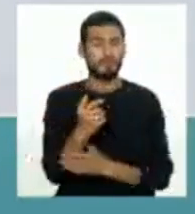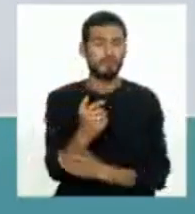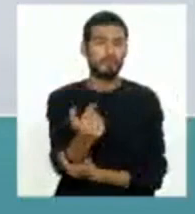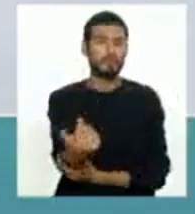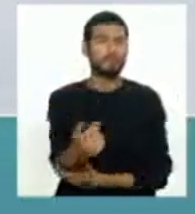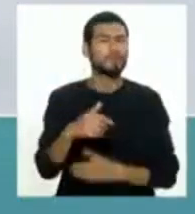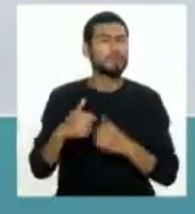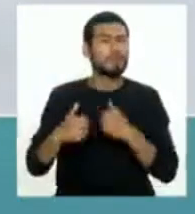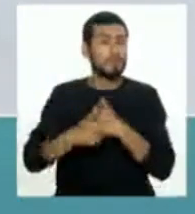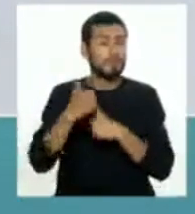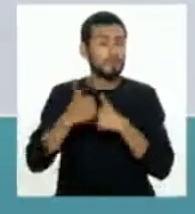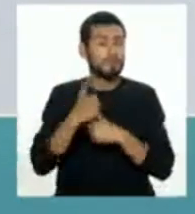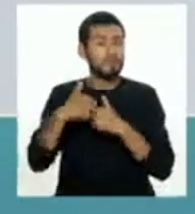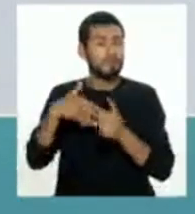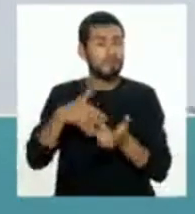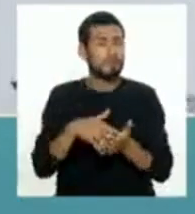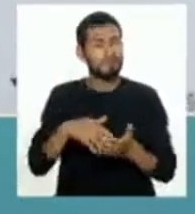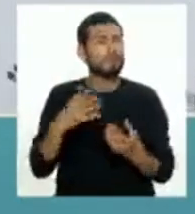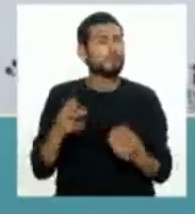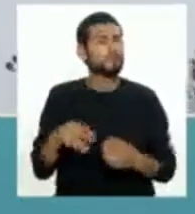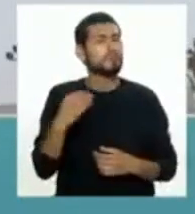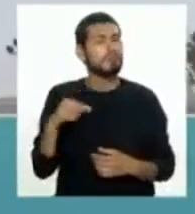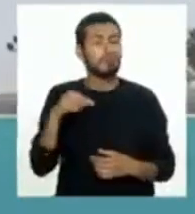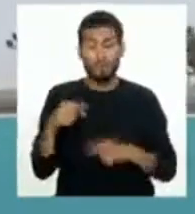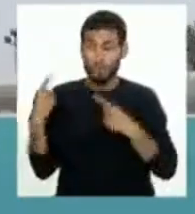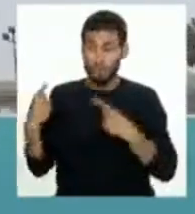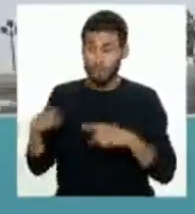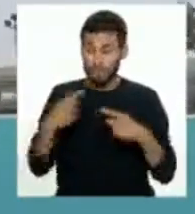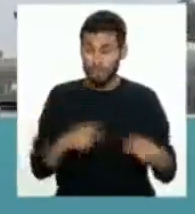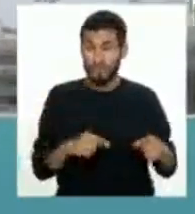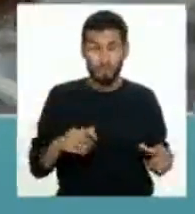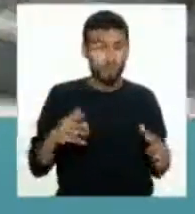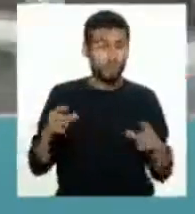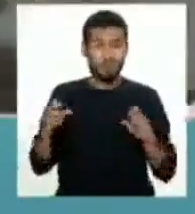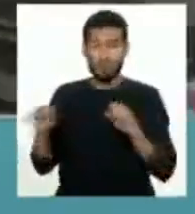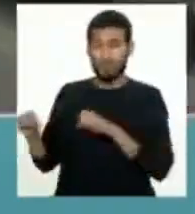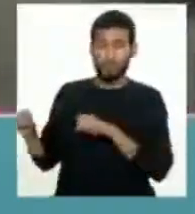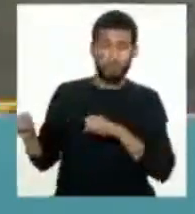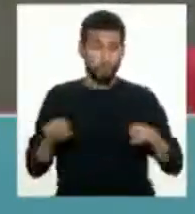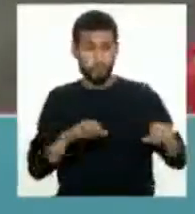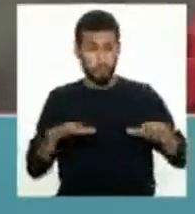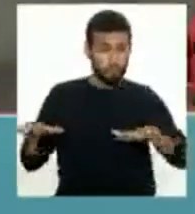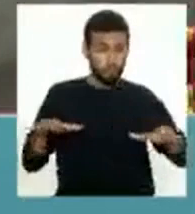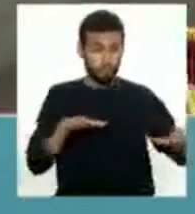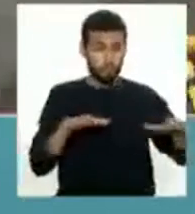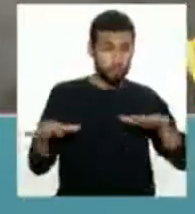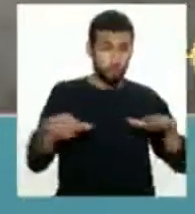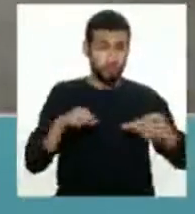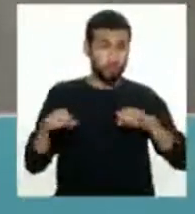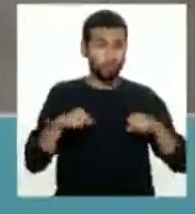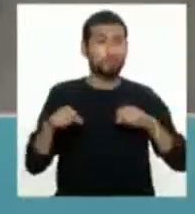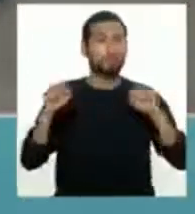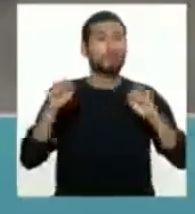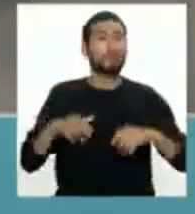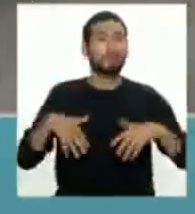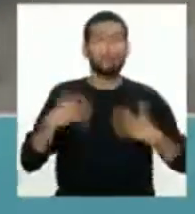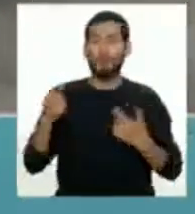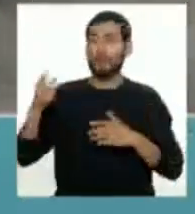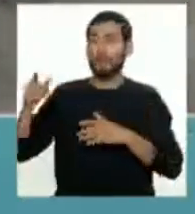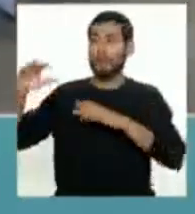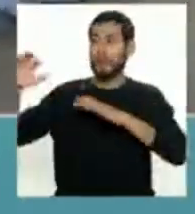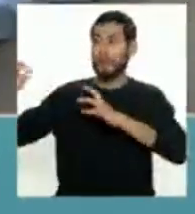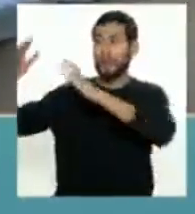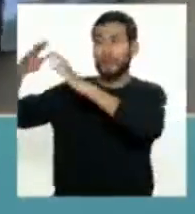vulnerabilidad es alta por el peligro de que ante la ocurrencia de un evento de gran magnitud sísmico, pueden haber problemas de deslizamiento,